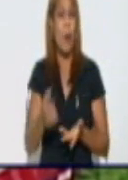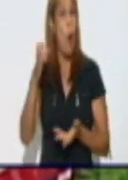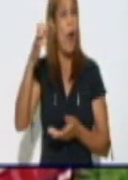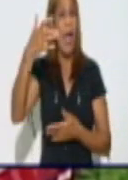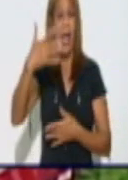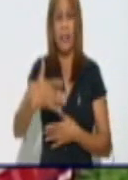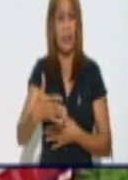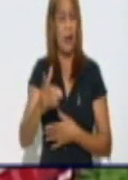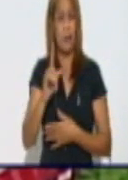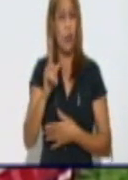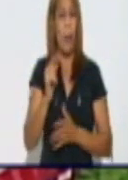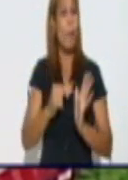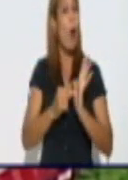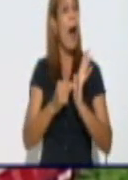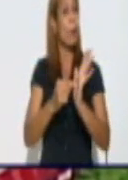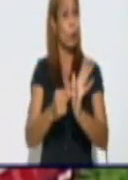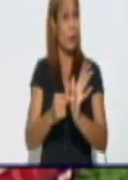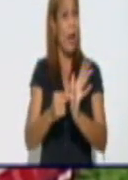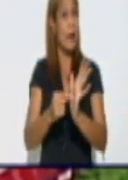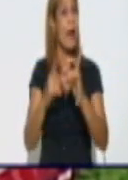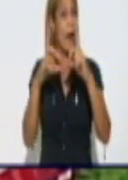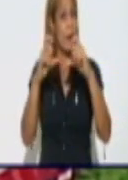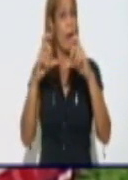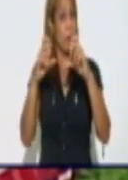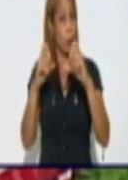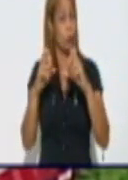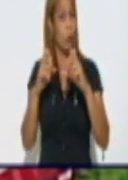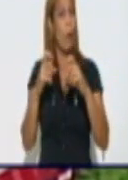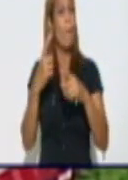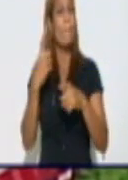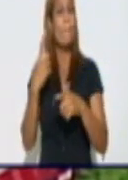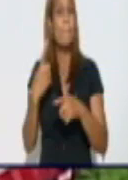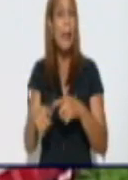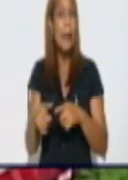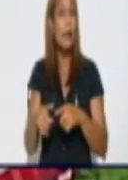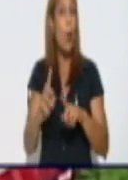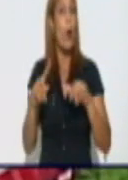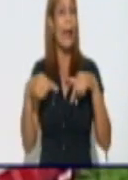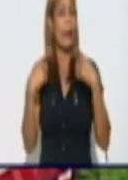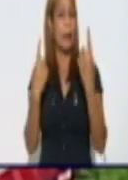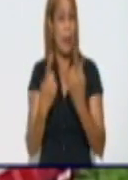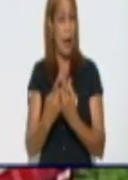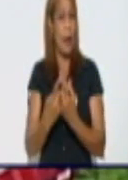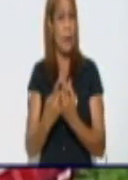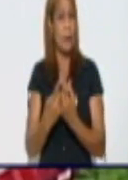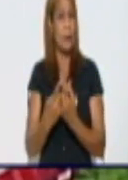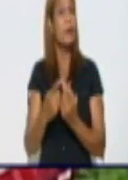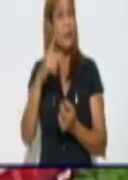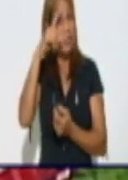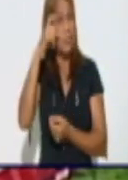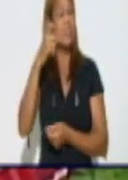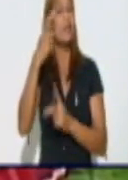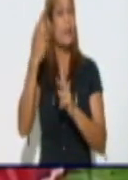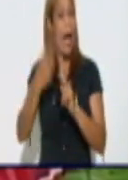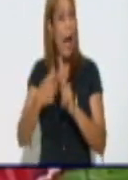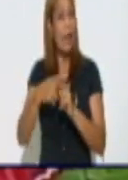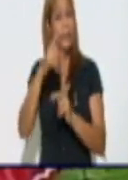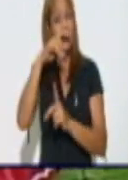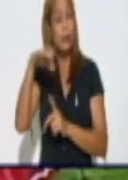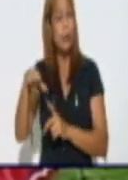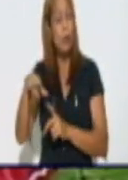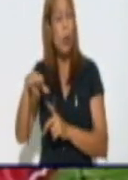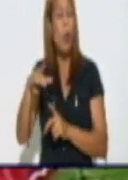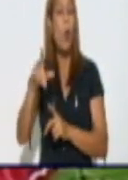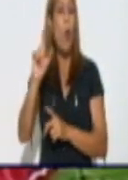fotos, pero verdaderamente aparecen los muchachos ahí jugando fútbol,